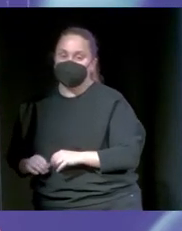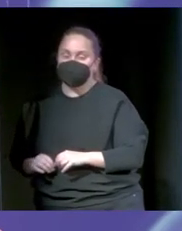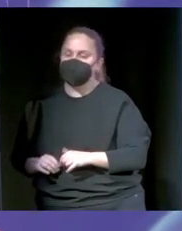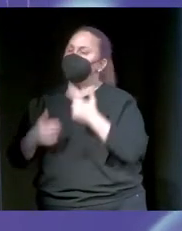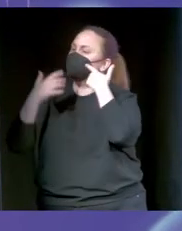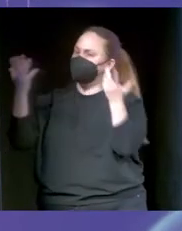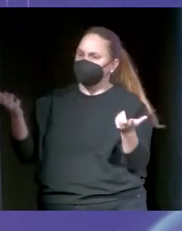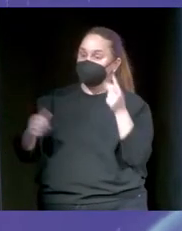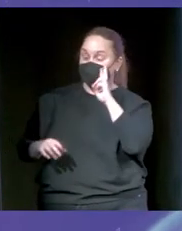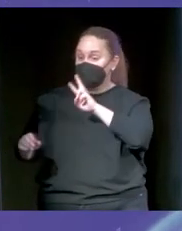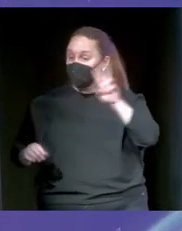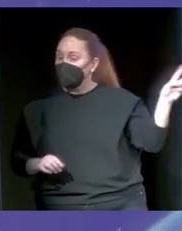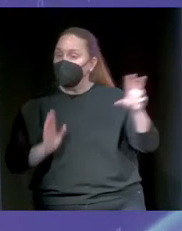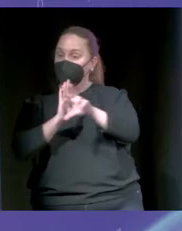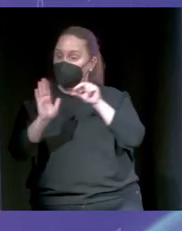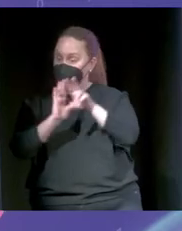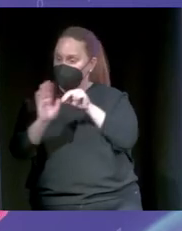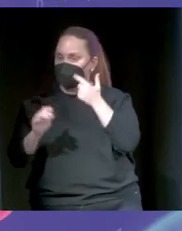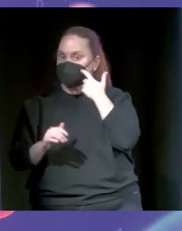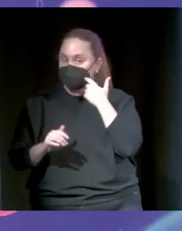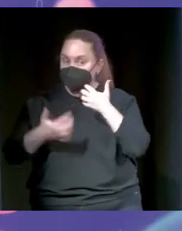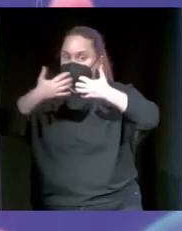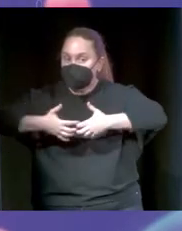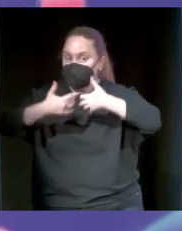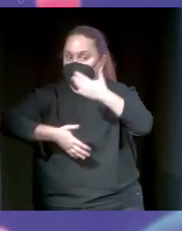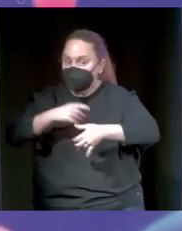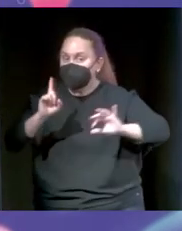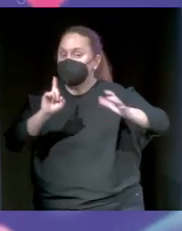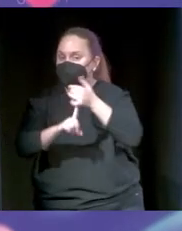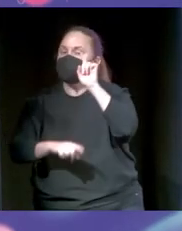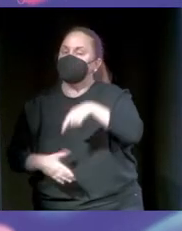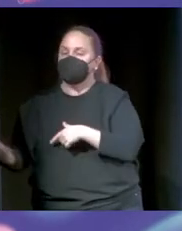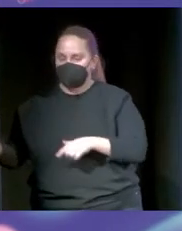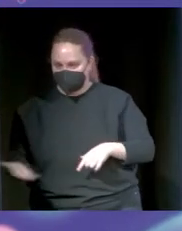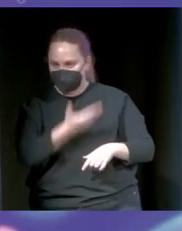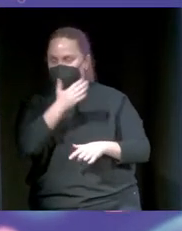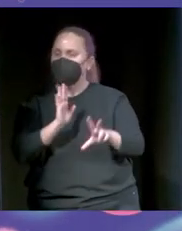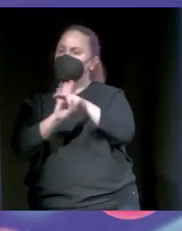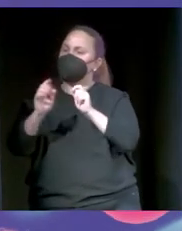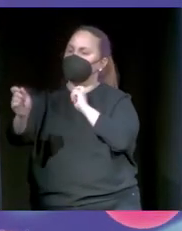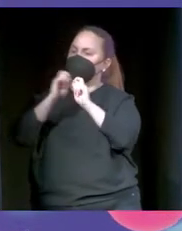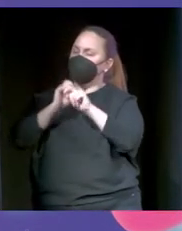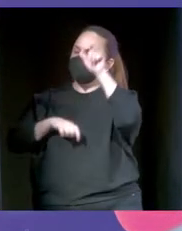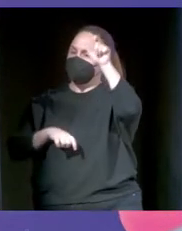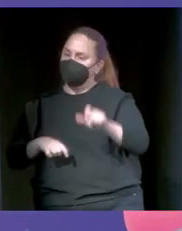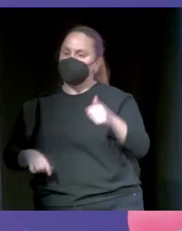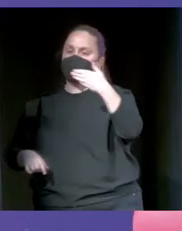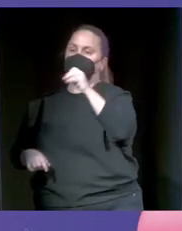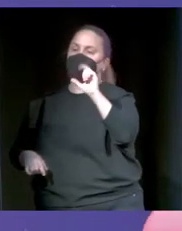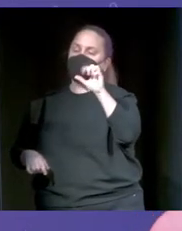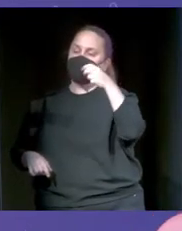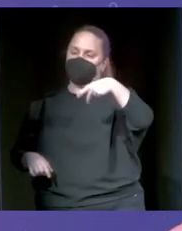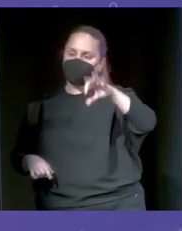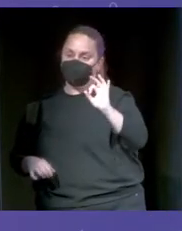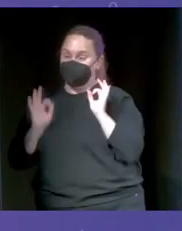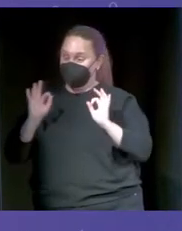¿Qué es lo que se va a ver ahí? Se va ver un vídeo. Si en algún momento logro que cargue, ahí está. Se ve un vídeo, una entrevista a Félix Bolaños. En este